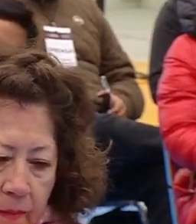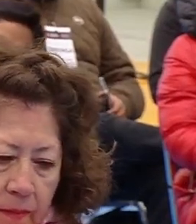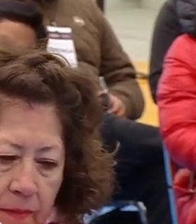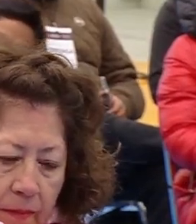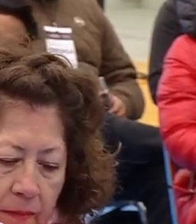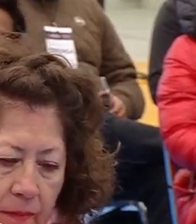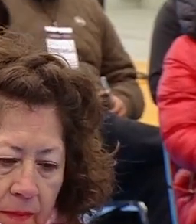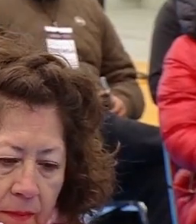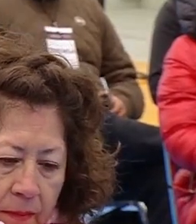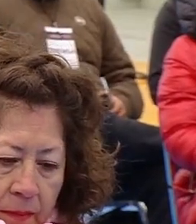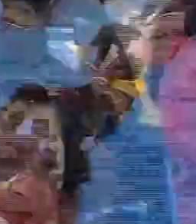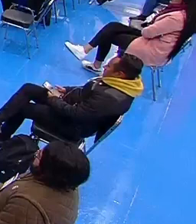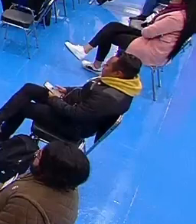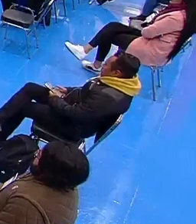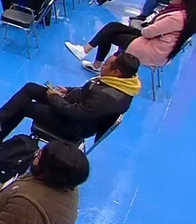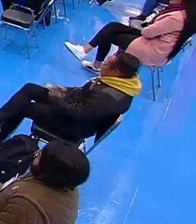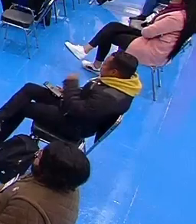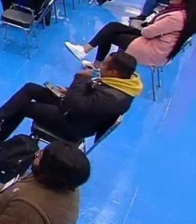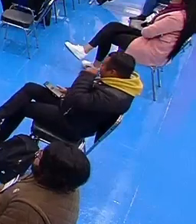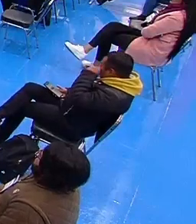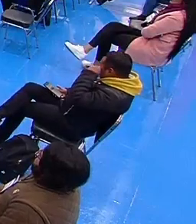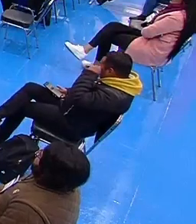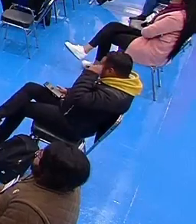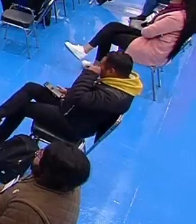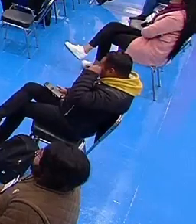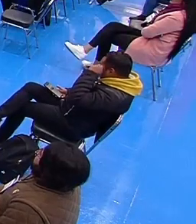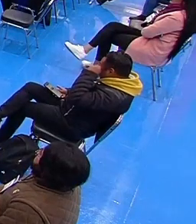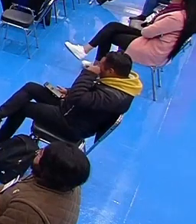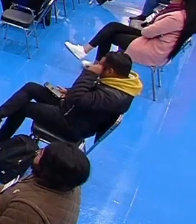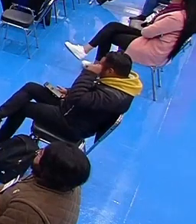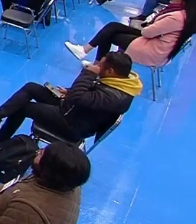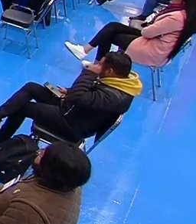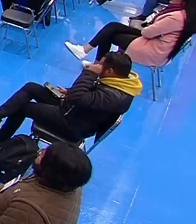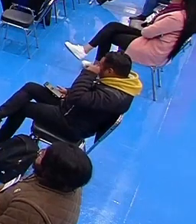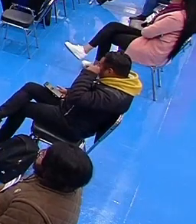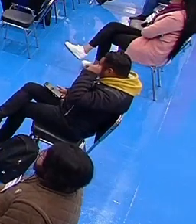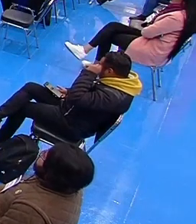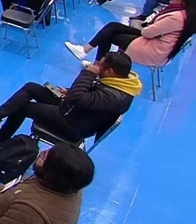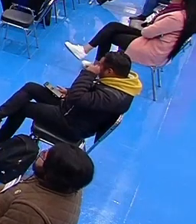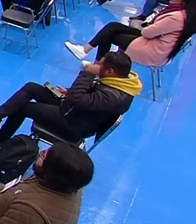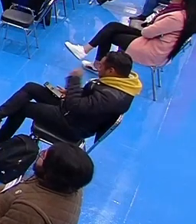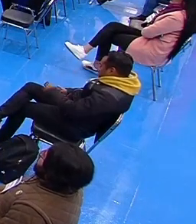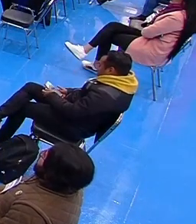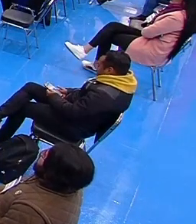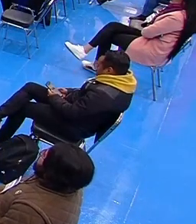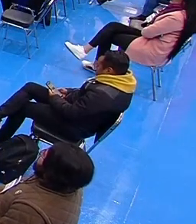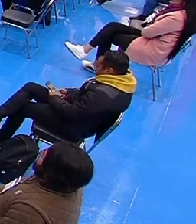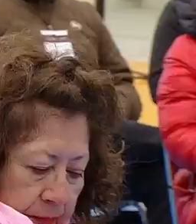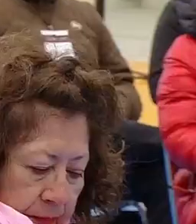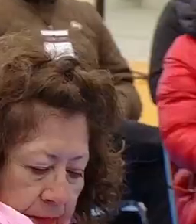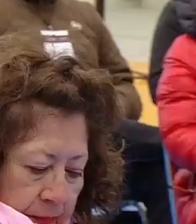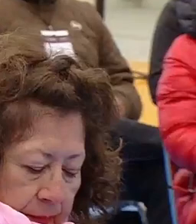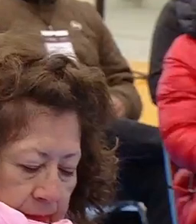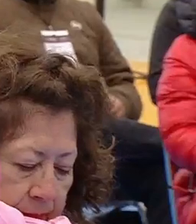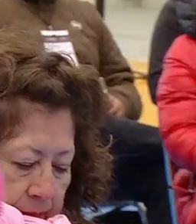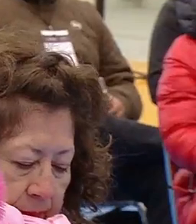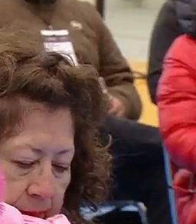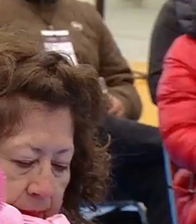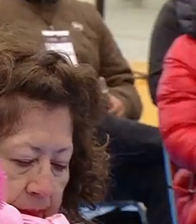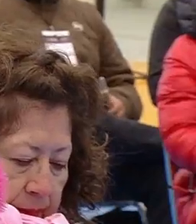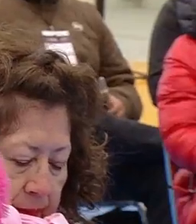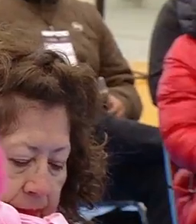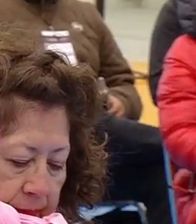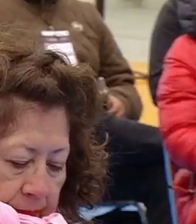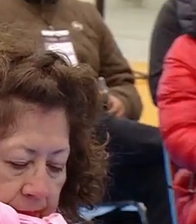por ejemplo en el caso de Zapotitlán es un presidente municipal del PRI quiere pasar a Morena de hecho uno de sus hermanos quiere